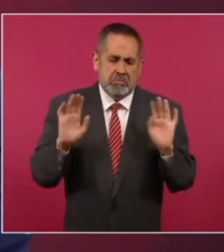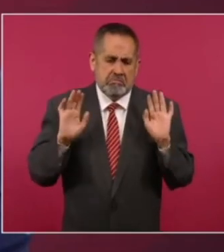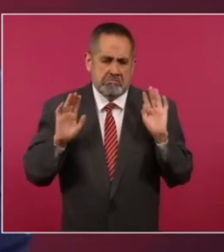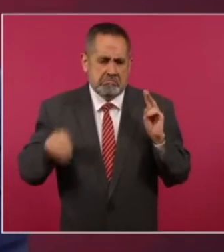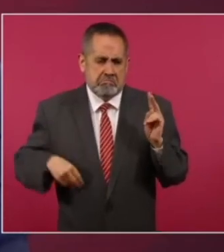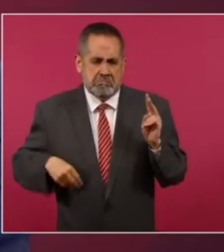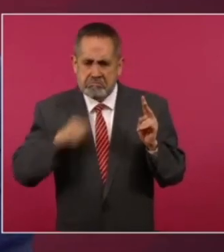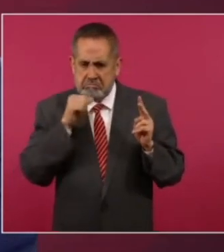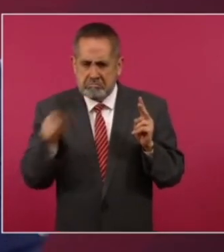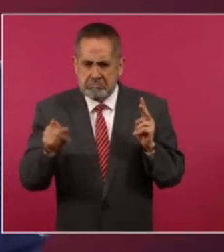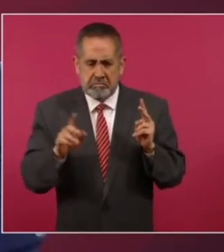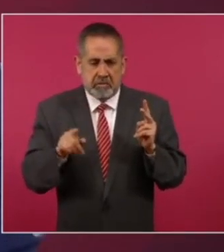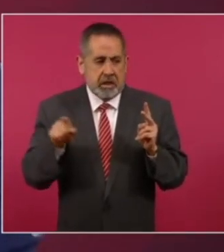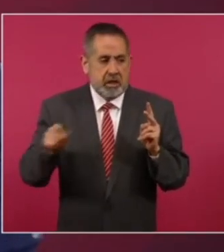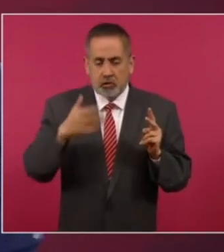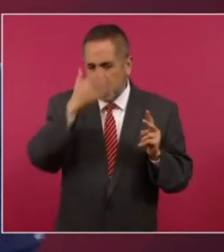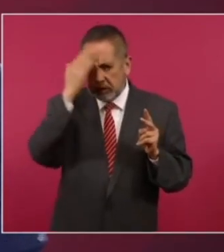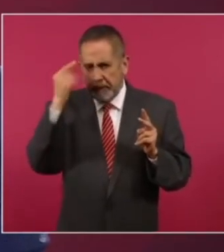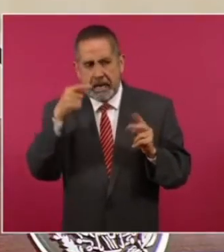no se enteró